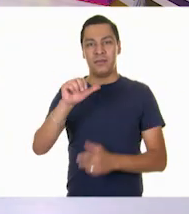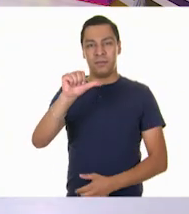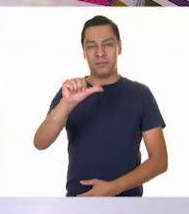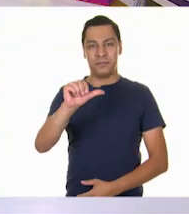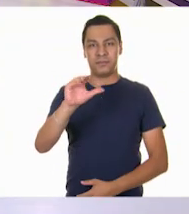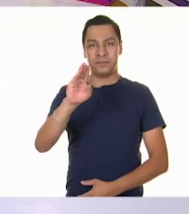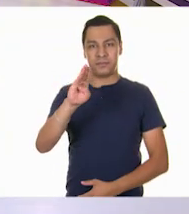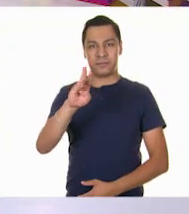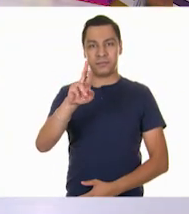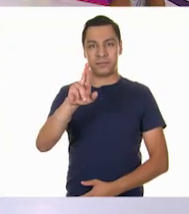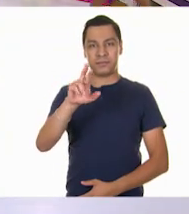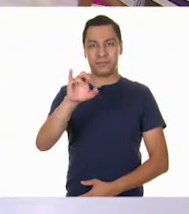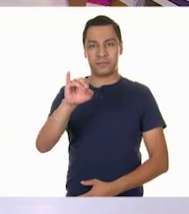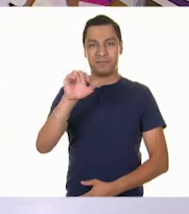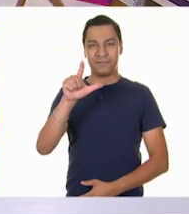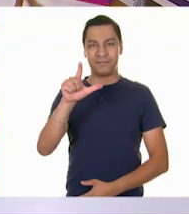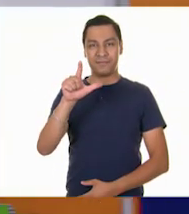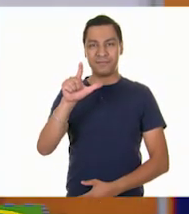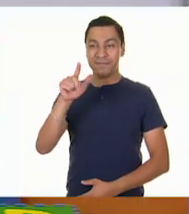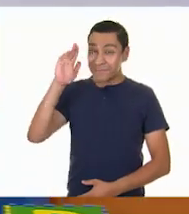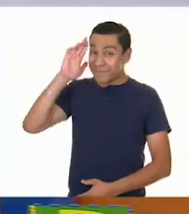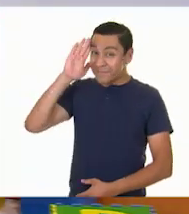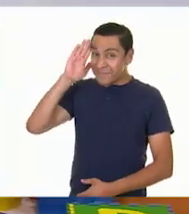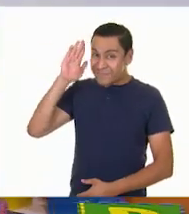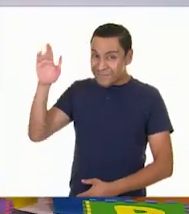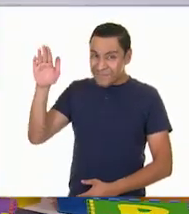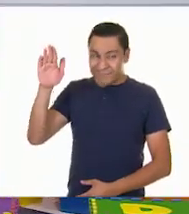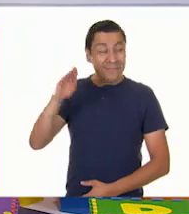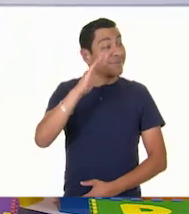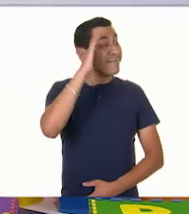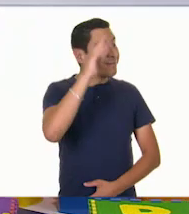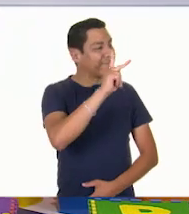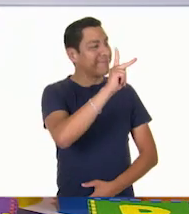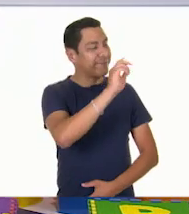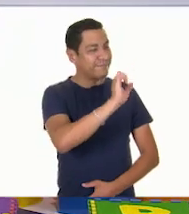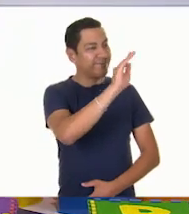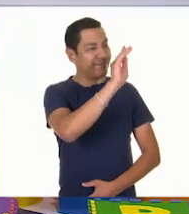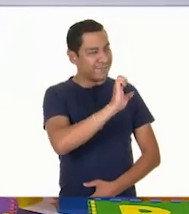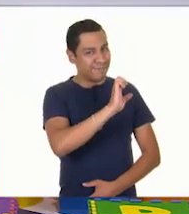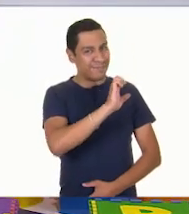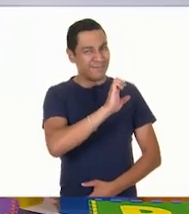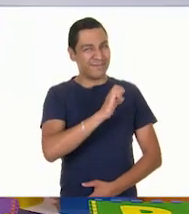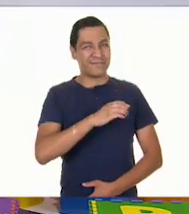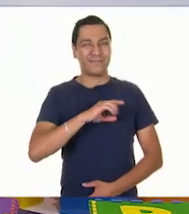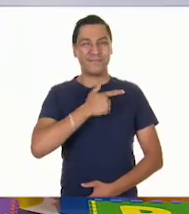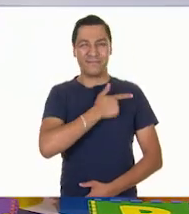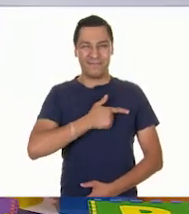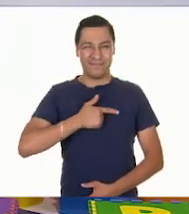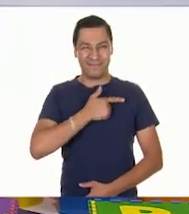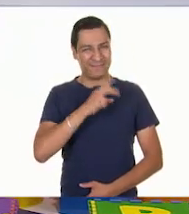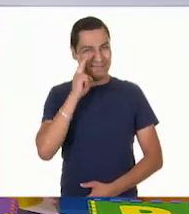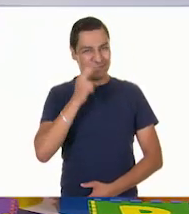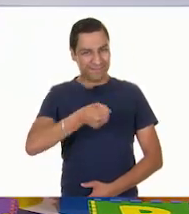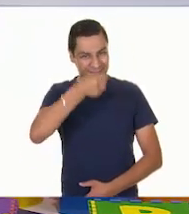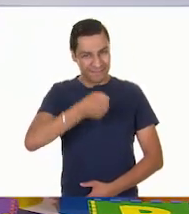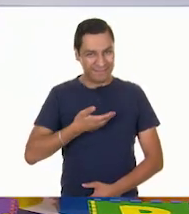bienvenida. ¡Hola, maestra! ¡Hola, Pepe! ¿Cómo estás? ¿Te saludo? ¡Con el corazón! Así es. Y también a todas las niñas y niños que nos ven desde